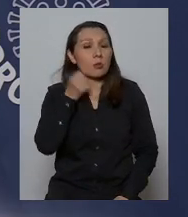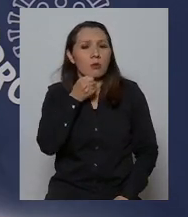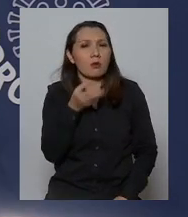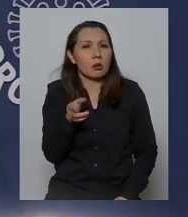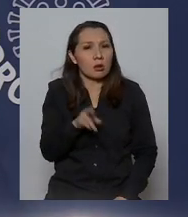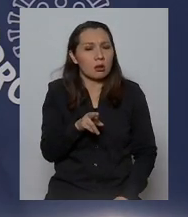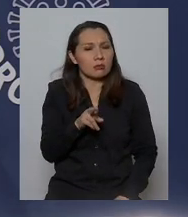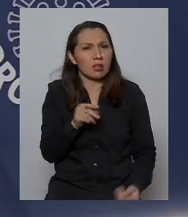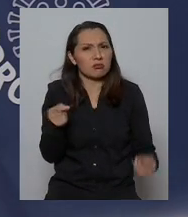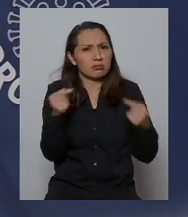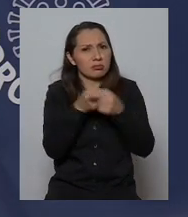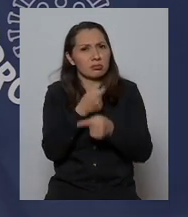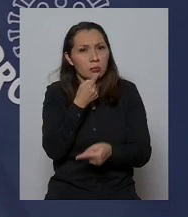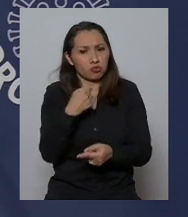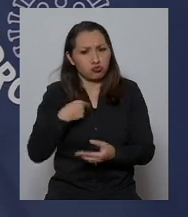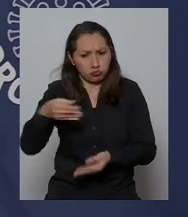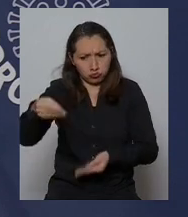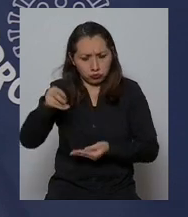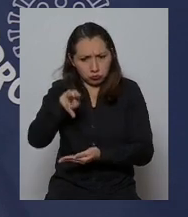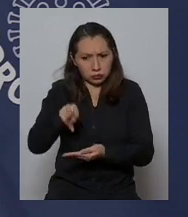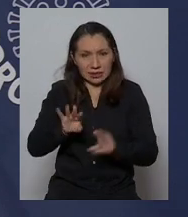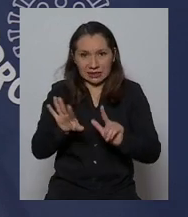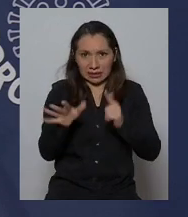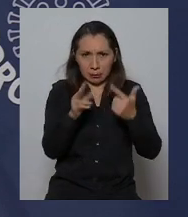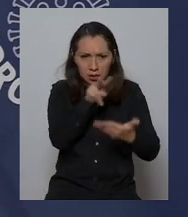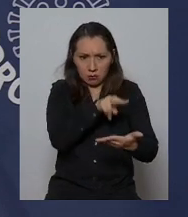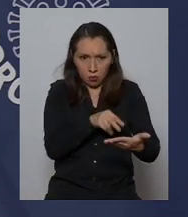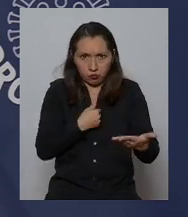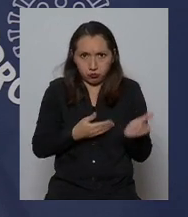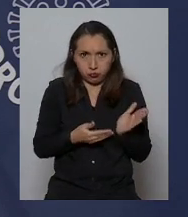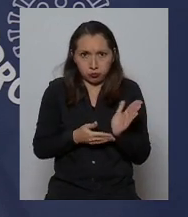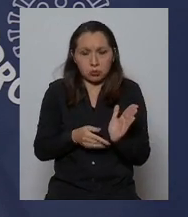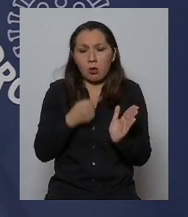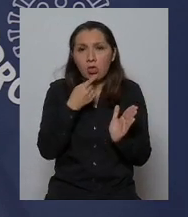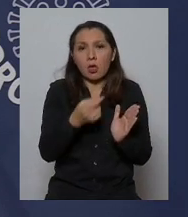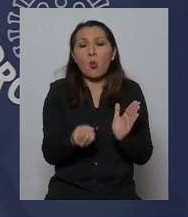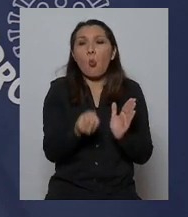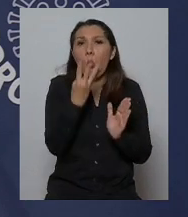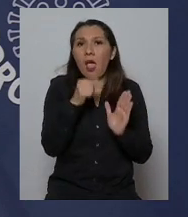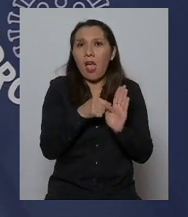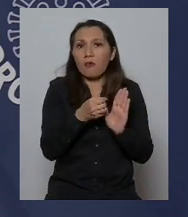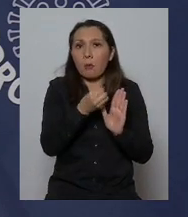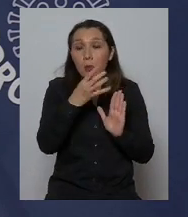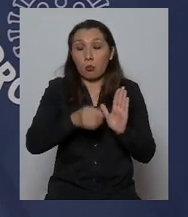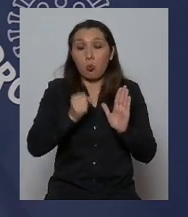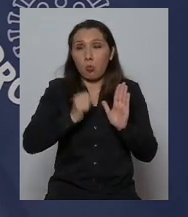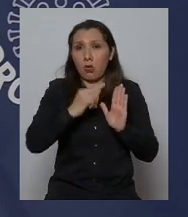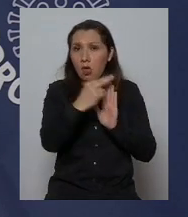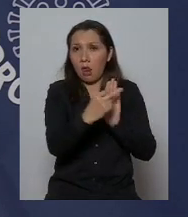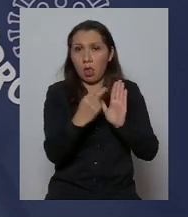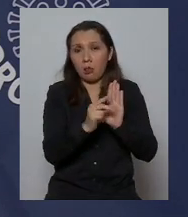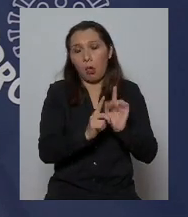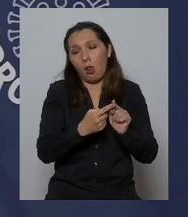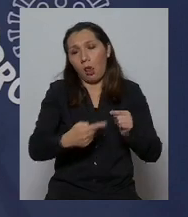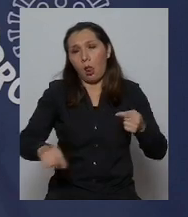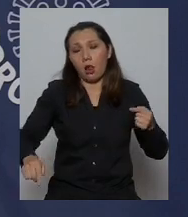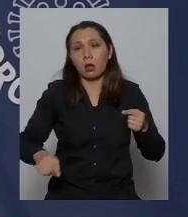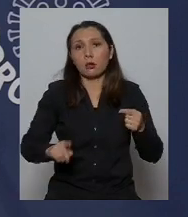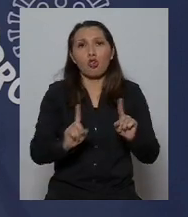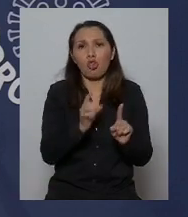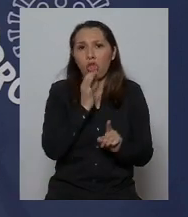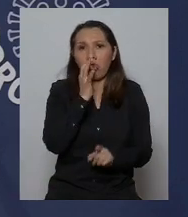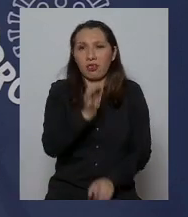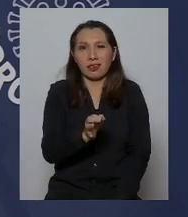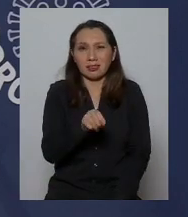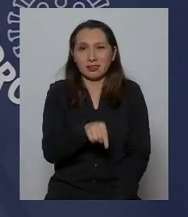contradiga en un punto pero yo tengo el informe acá en mi mano el séptimo y dice número de casos nuevos le puedo leer todo el enunciado pero para no alargarnos no